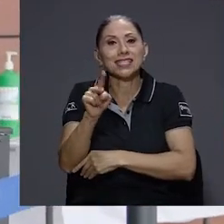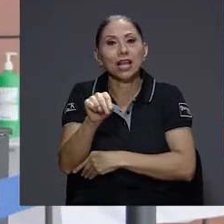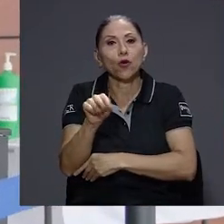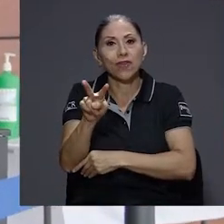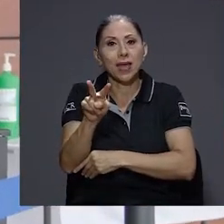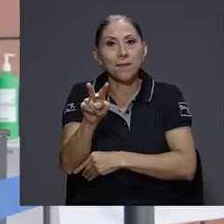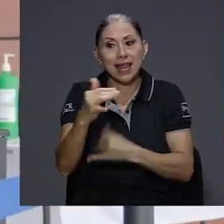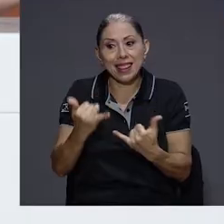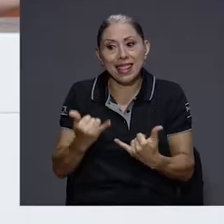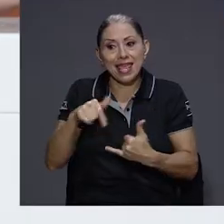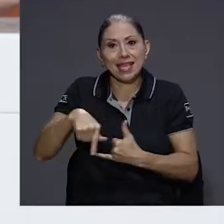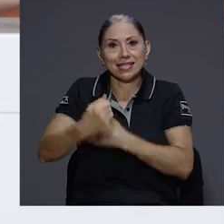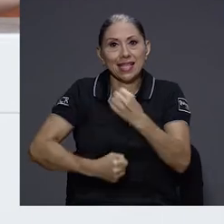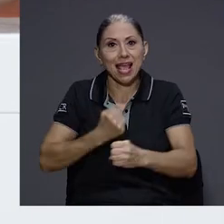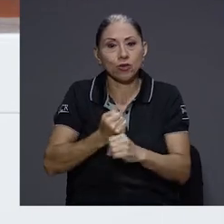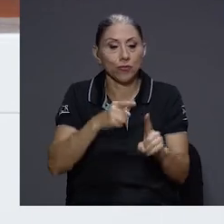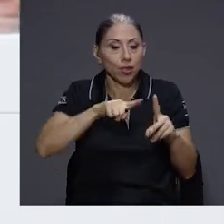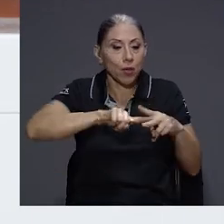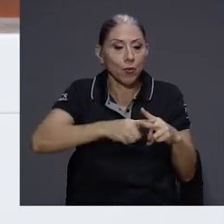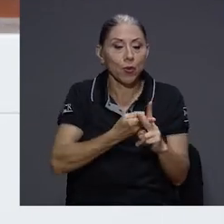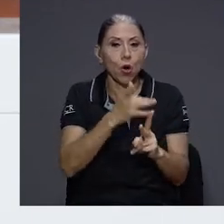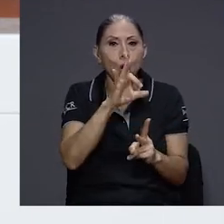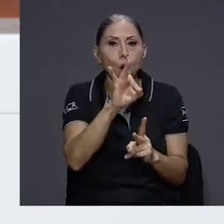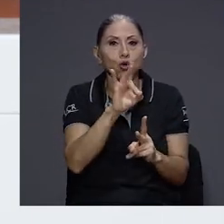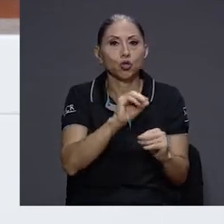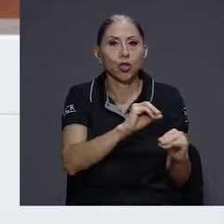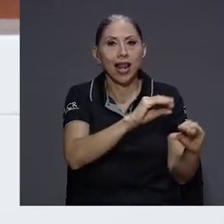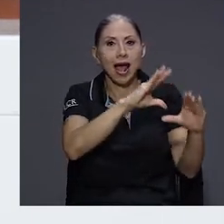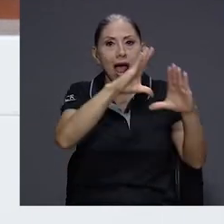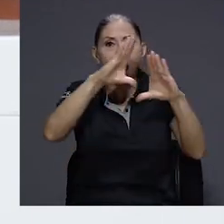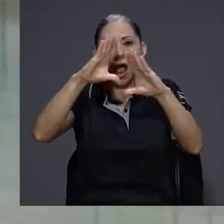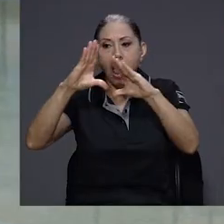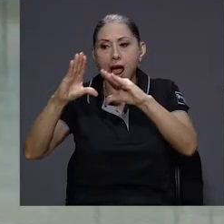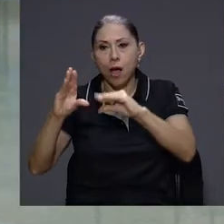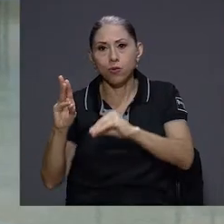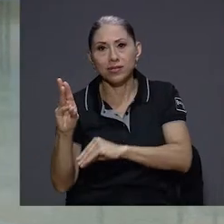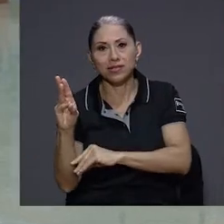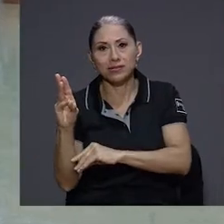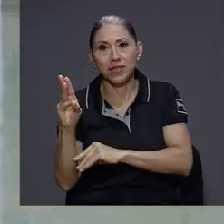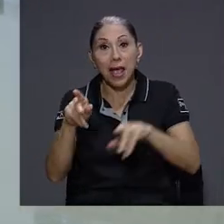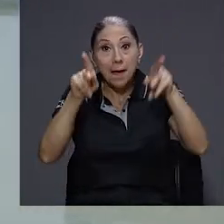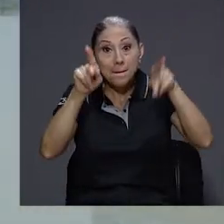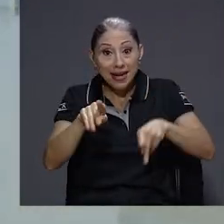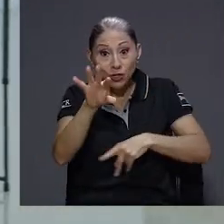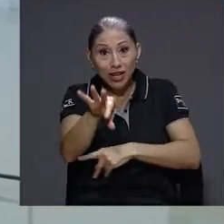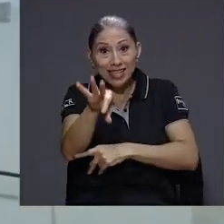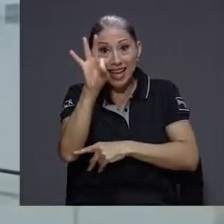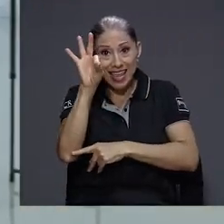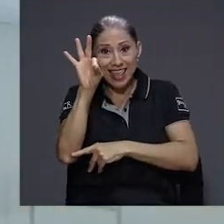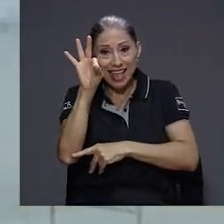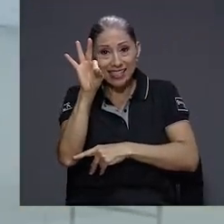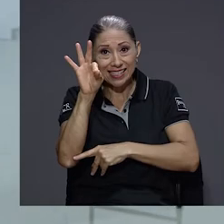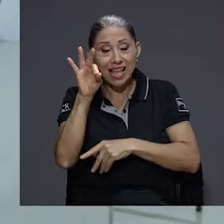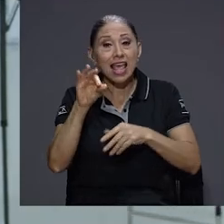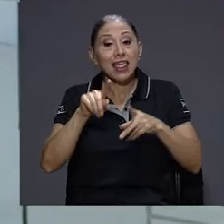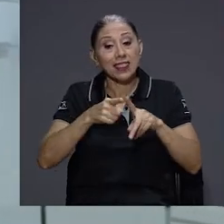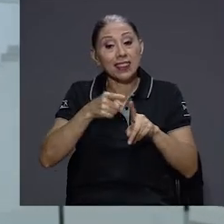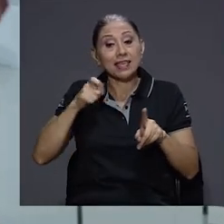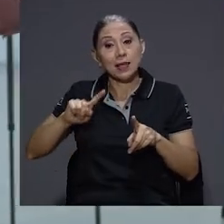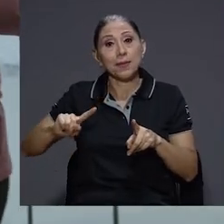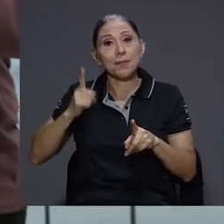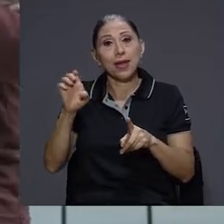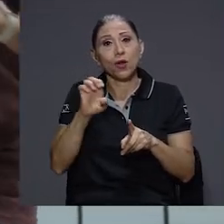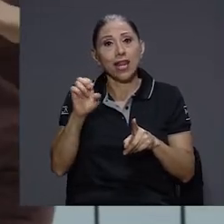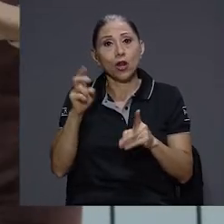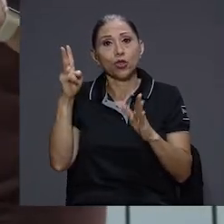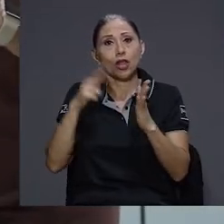2021 entre las 8 de la mañana y las 6 de la tarde. Las personas elegidas ocuparán este cargo del 1 de